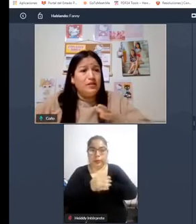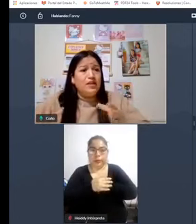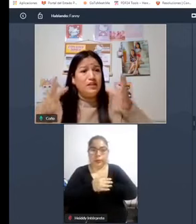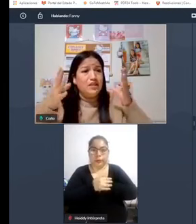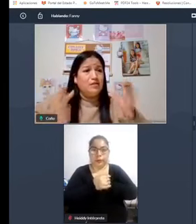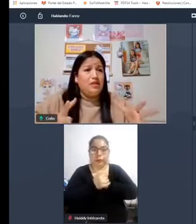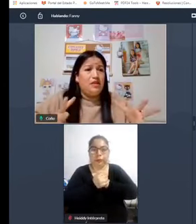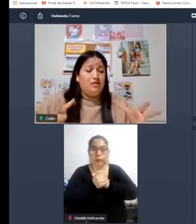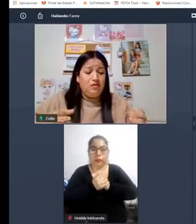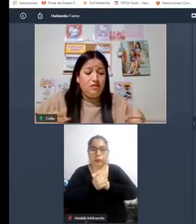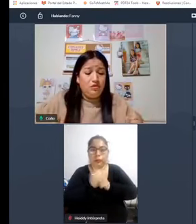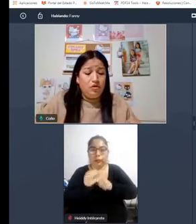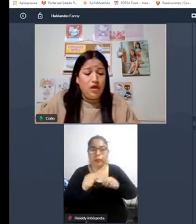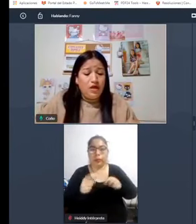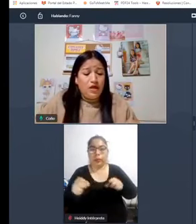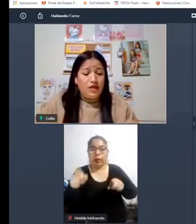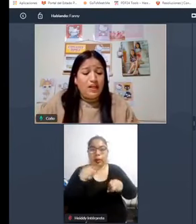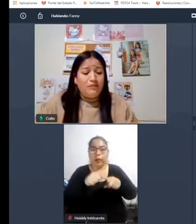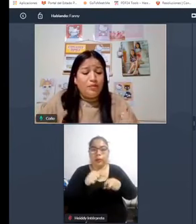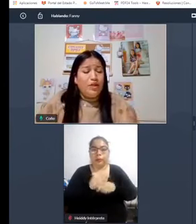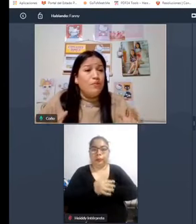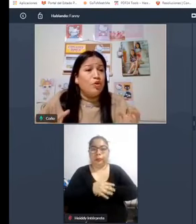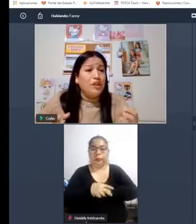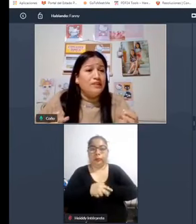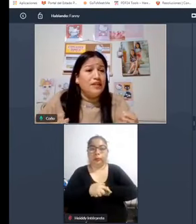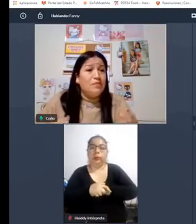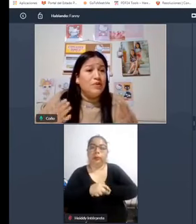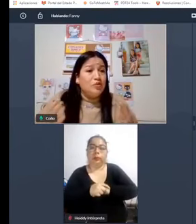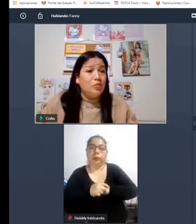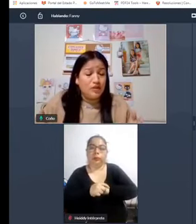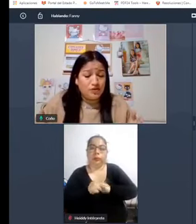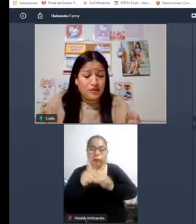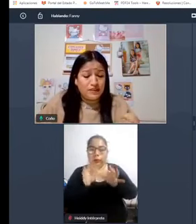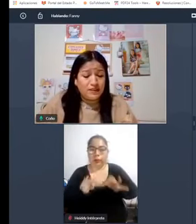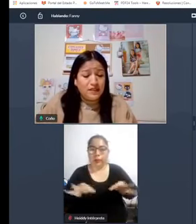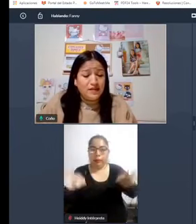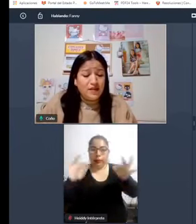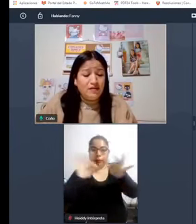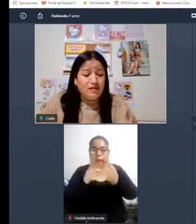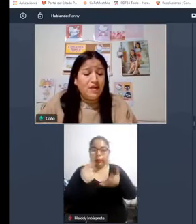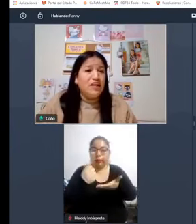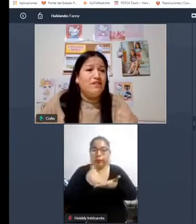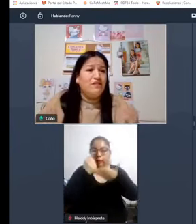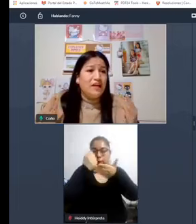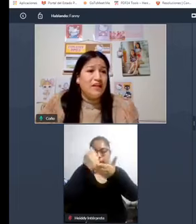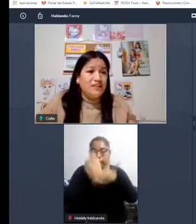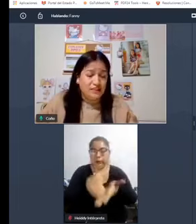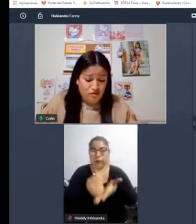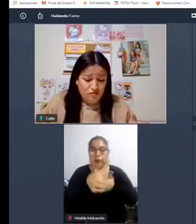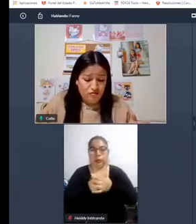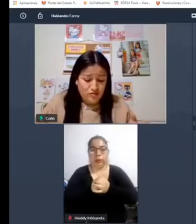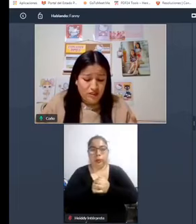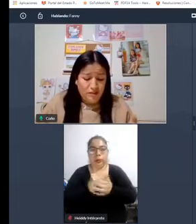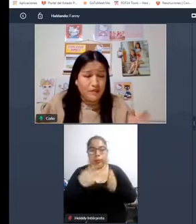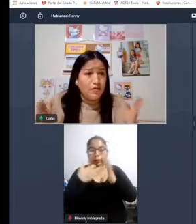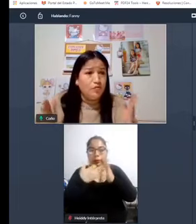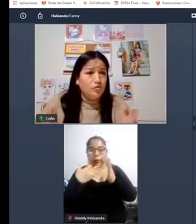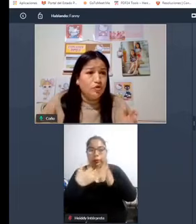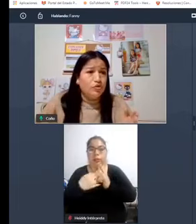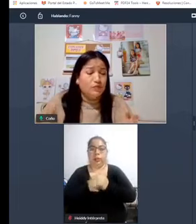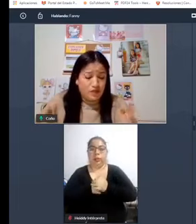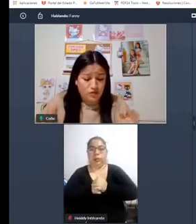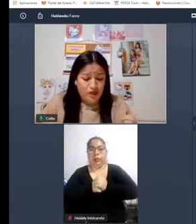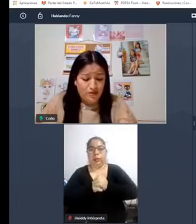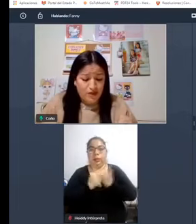como la sociedad civil intervenir ¿no? la importancia del presupuesto que se asigne y la fiscalización que